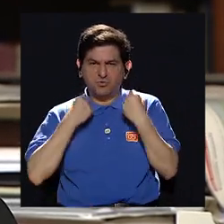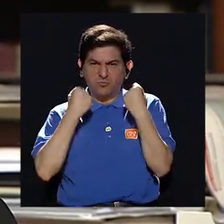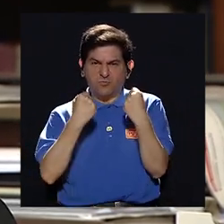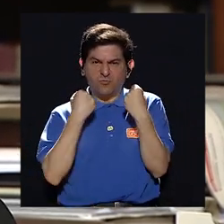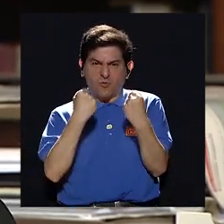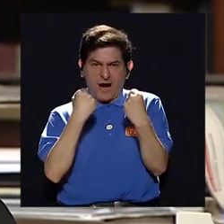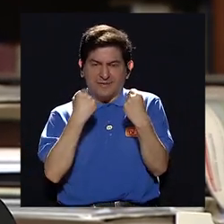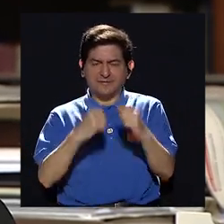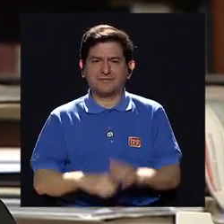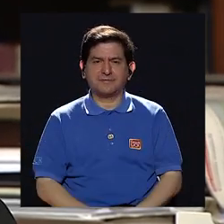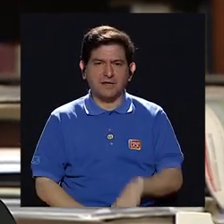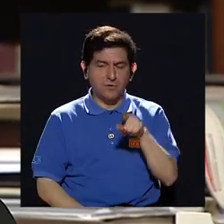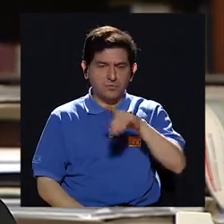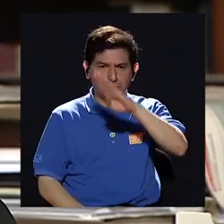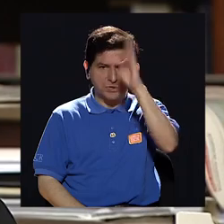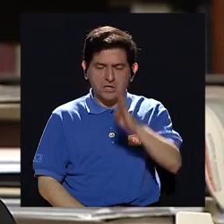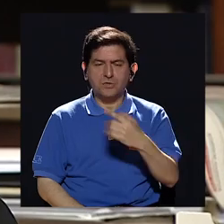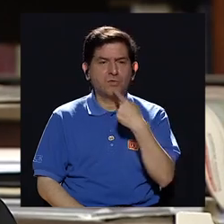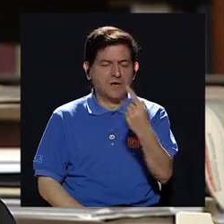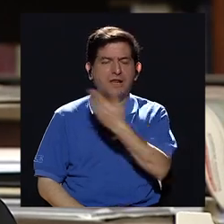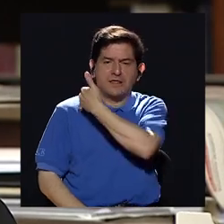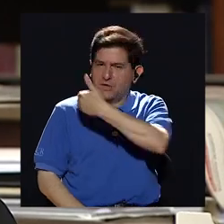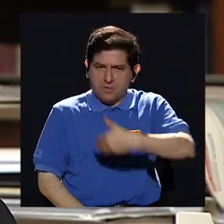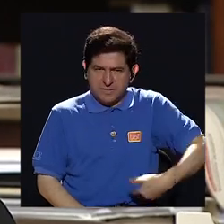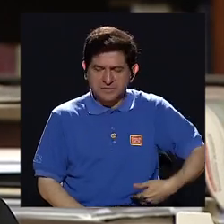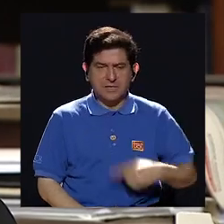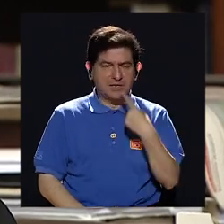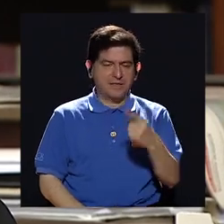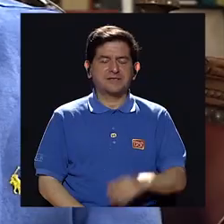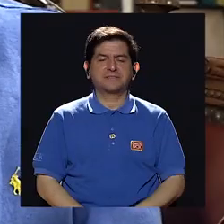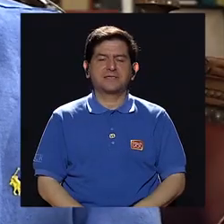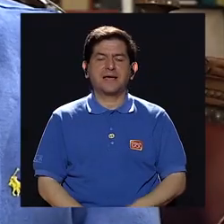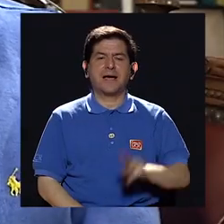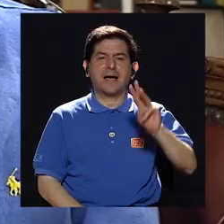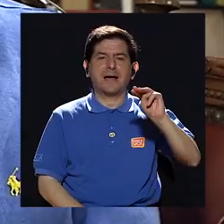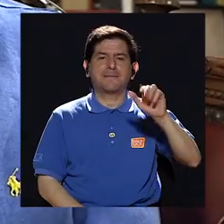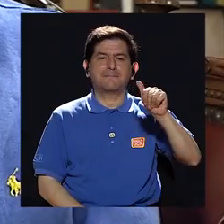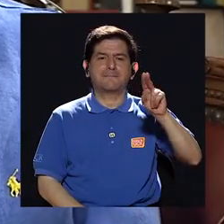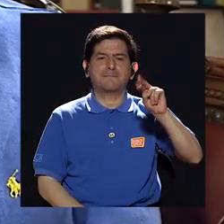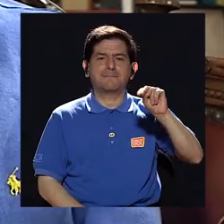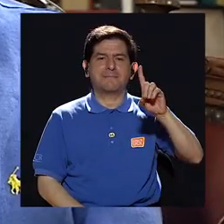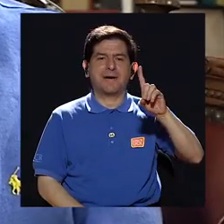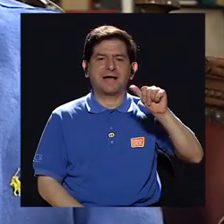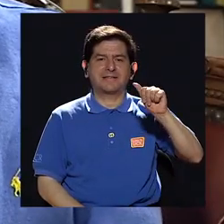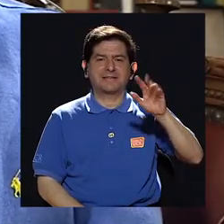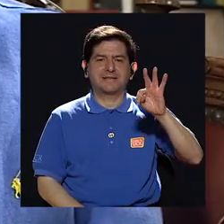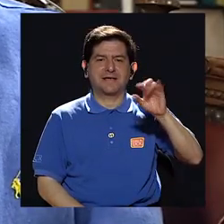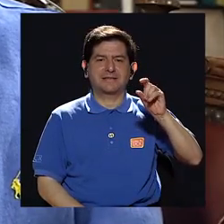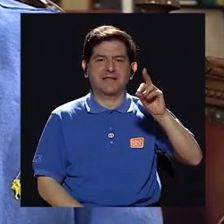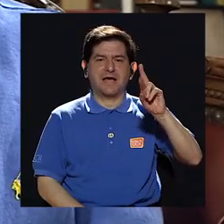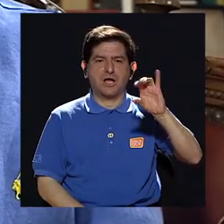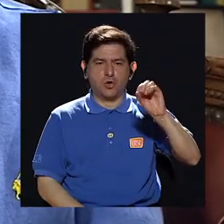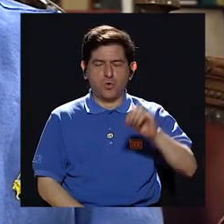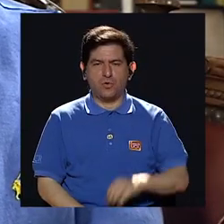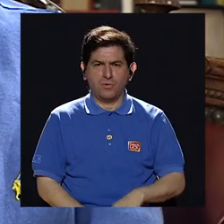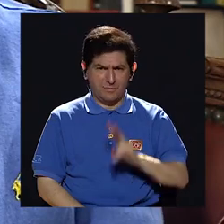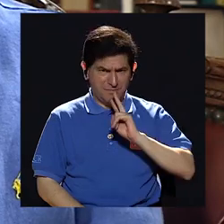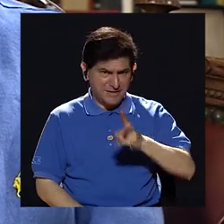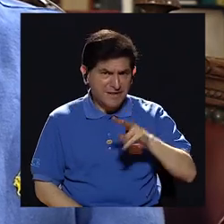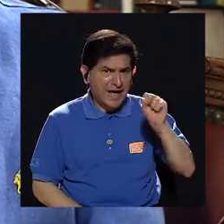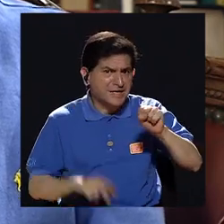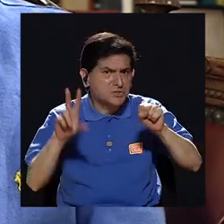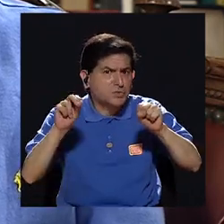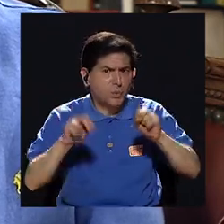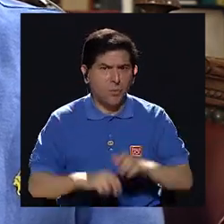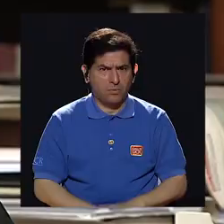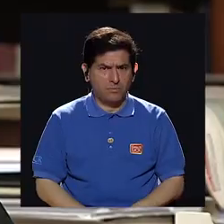fuerte que inclusive usted nunca le llamó señor presidente sino le decía mandatario yo nada más le pregunto a ver si eso es cierto